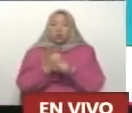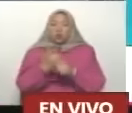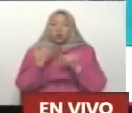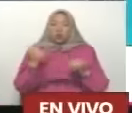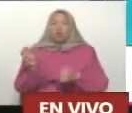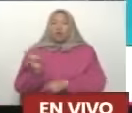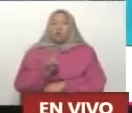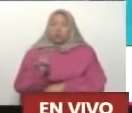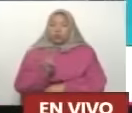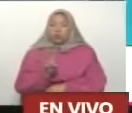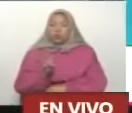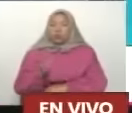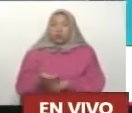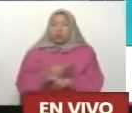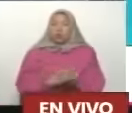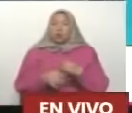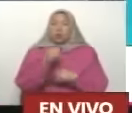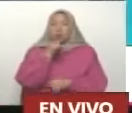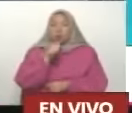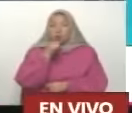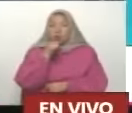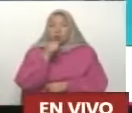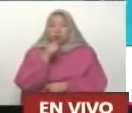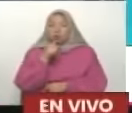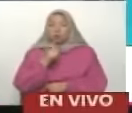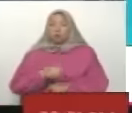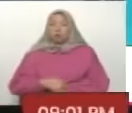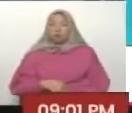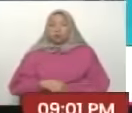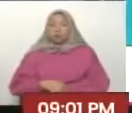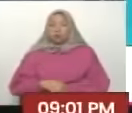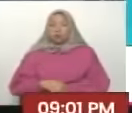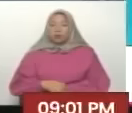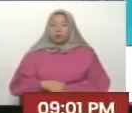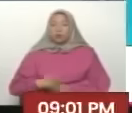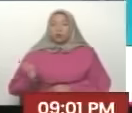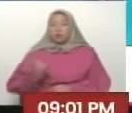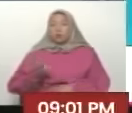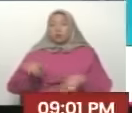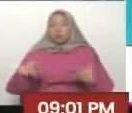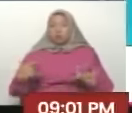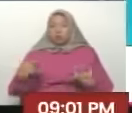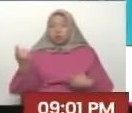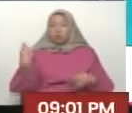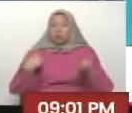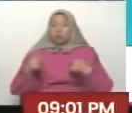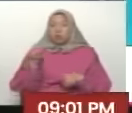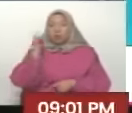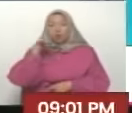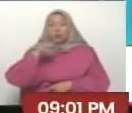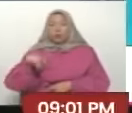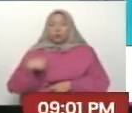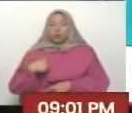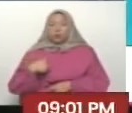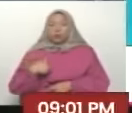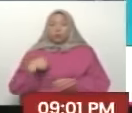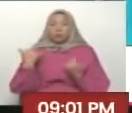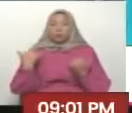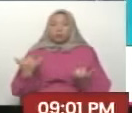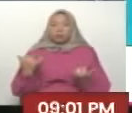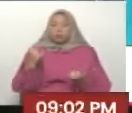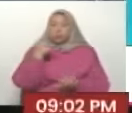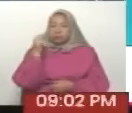de Venezuela si no existiera Pepe Ganga? Yo digo hoy, ¿qué sería de Venezuela si no hubiéramos inventado, no hubiéramos creado el